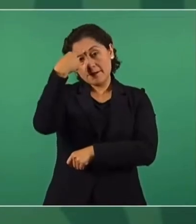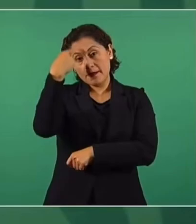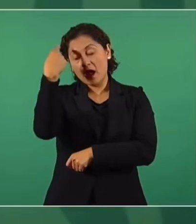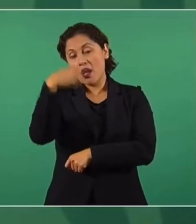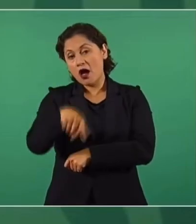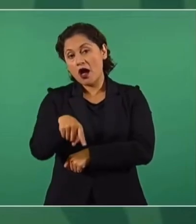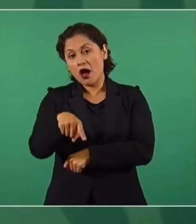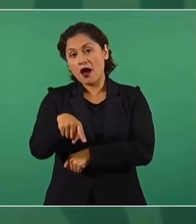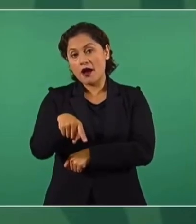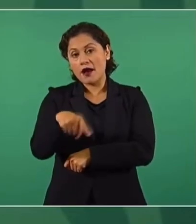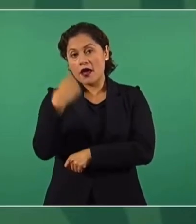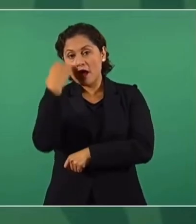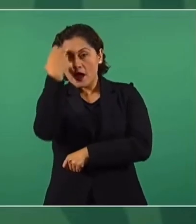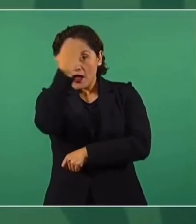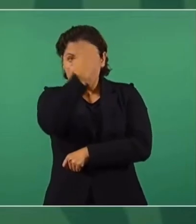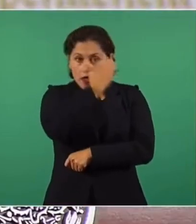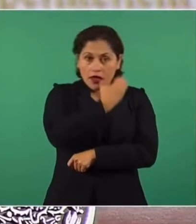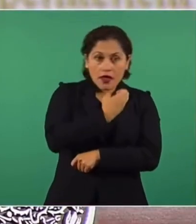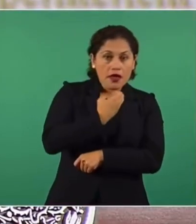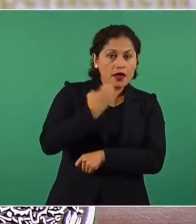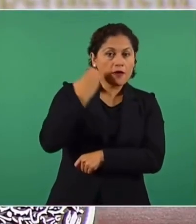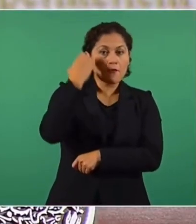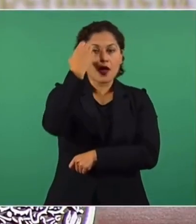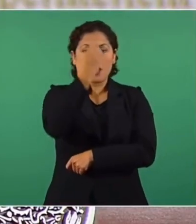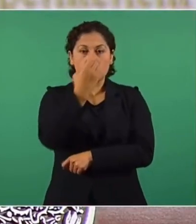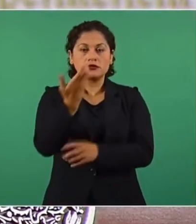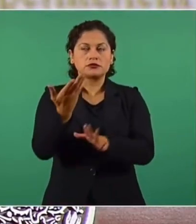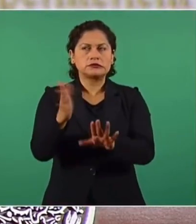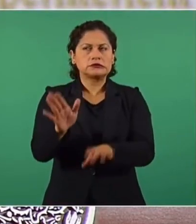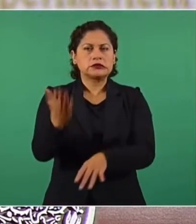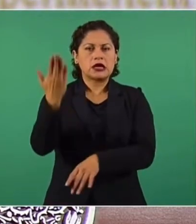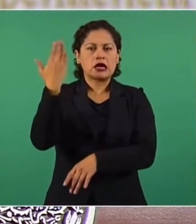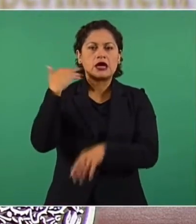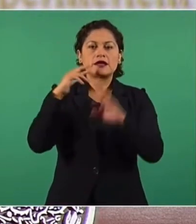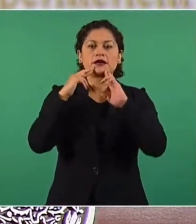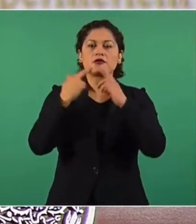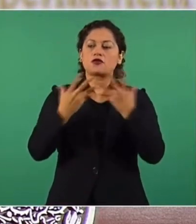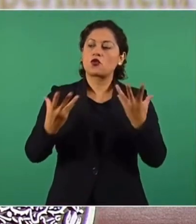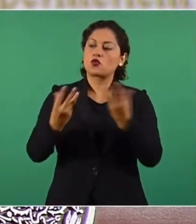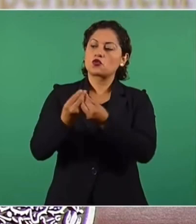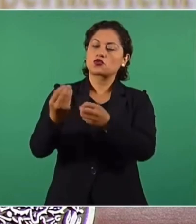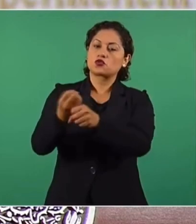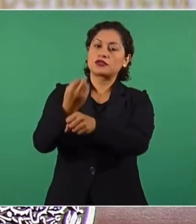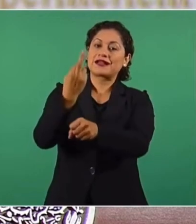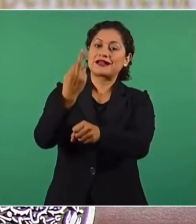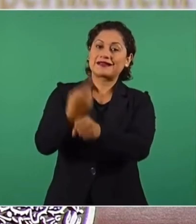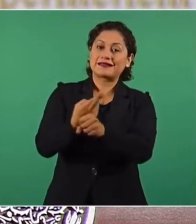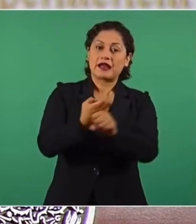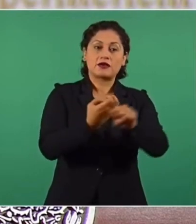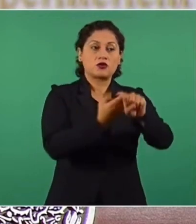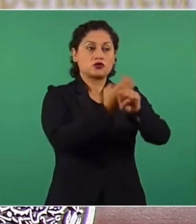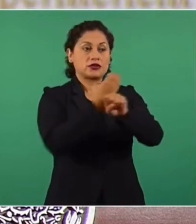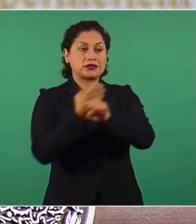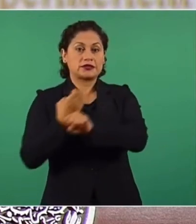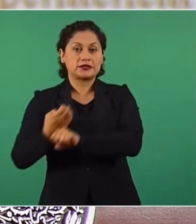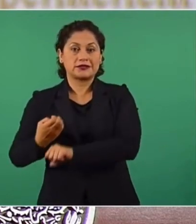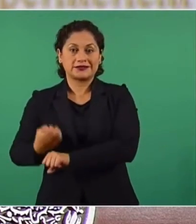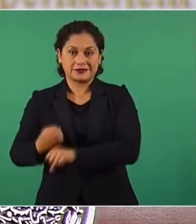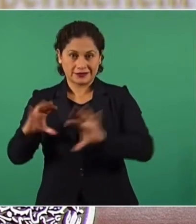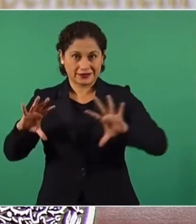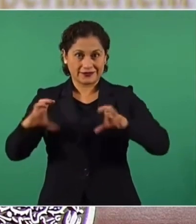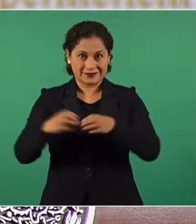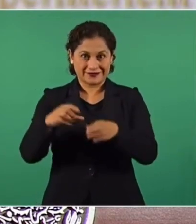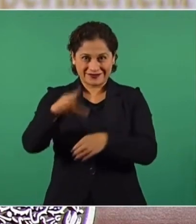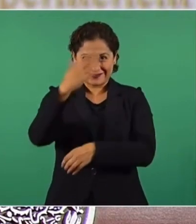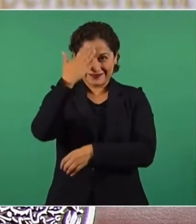análisis para precisamente cuando tuvimos la reunión con los secretarios de los diferentes estados, que si ustedes recuerdan fue precisamente el